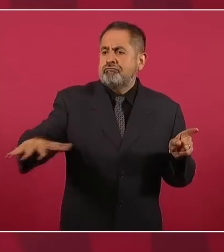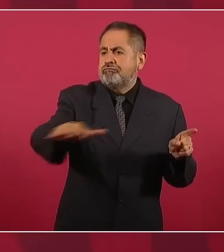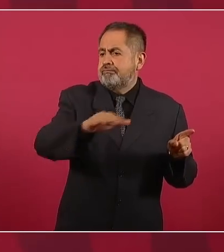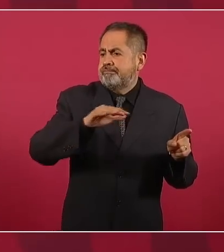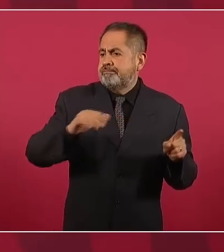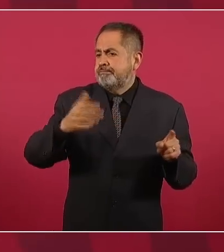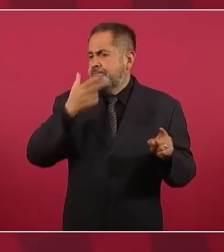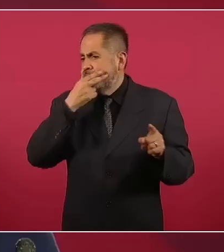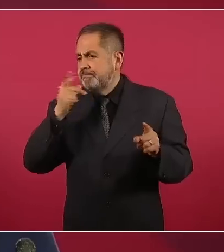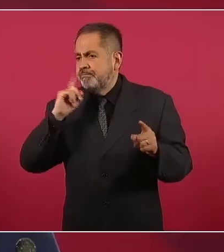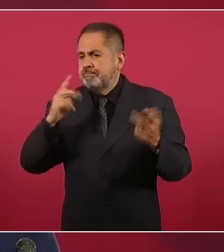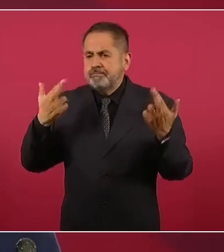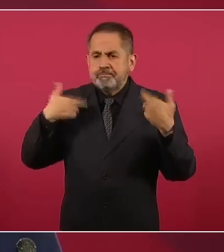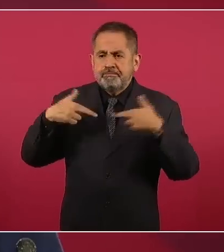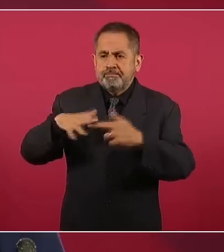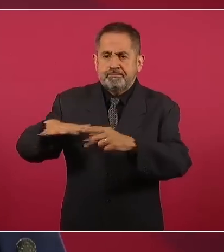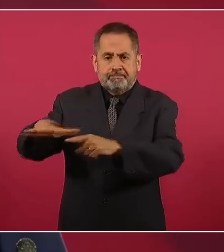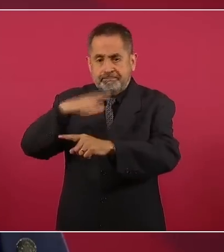y los maestros de México,